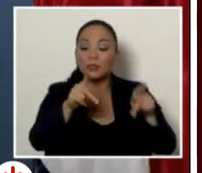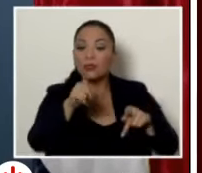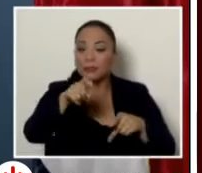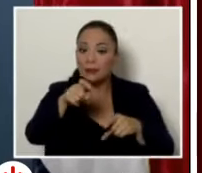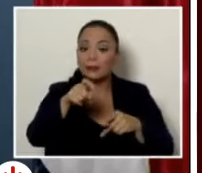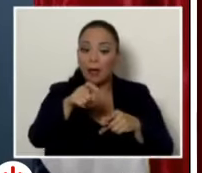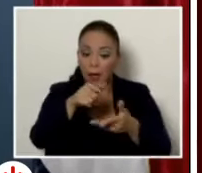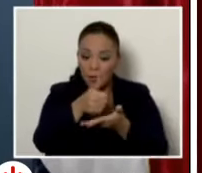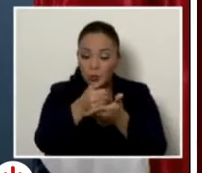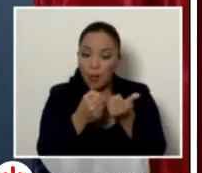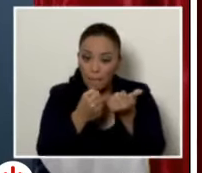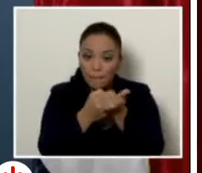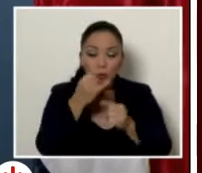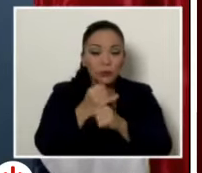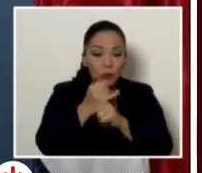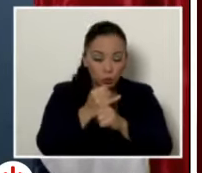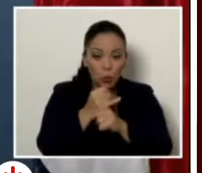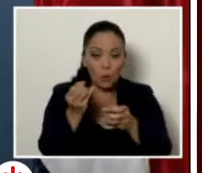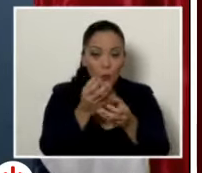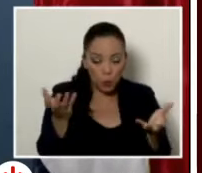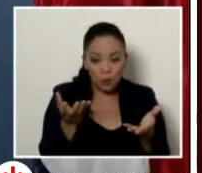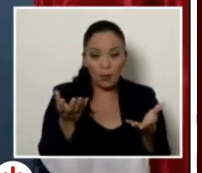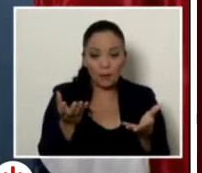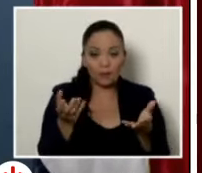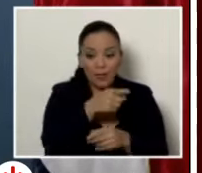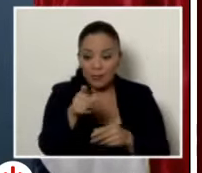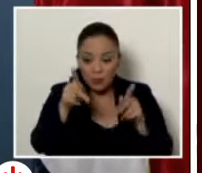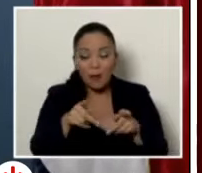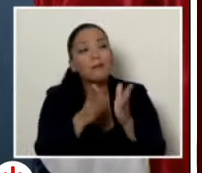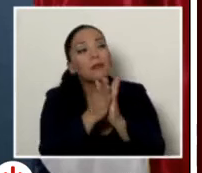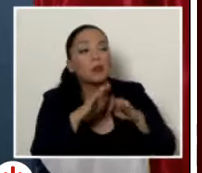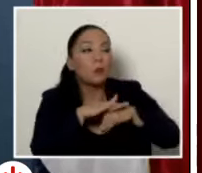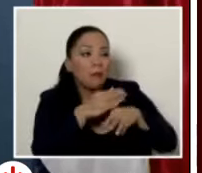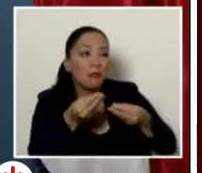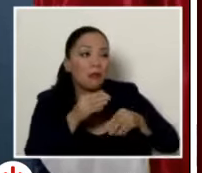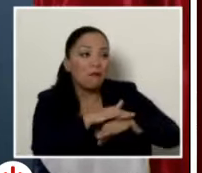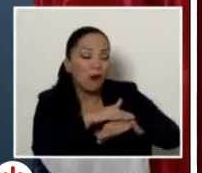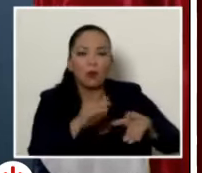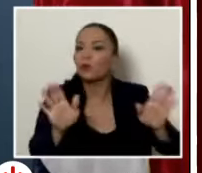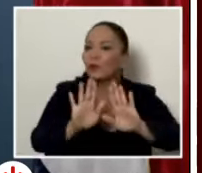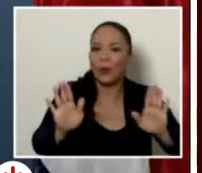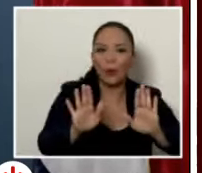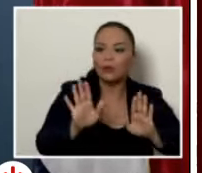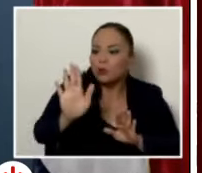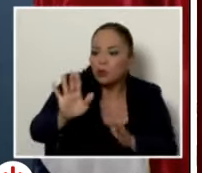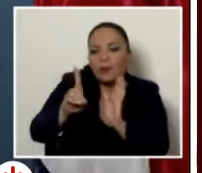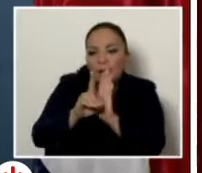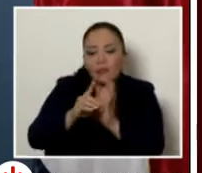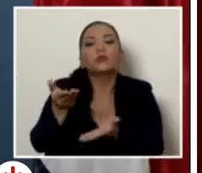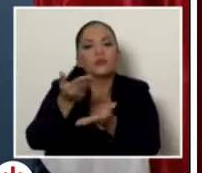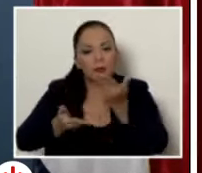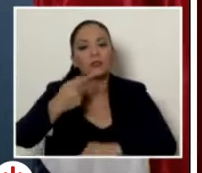institución pública, por más vulnerable o pobre que sea, está pidiendo un favor. Está demandando un servicio que nosotros